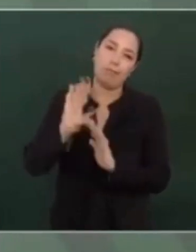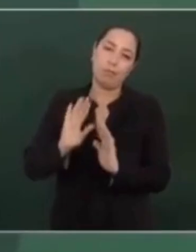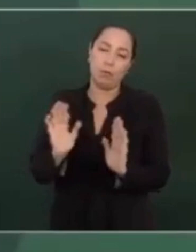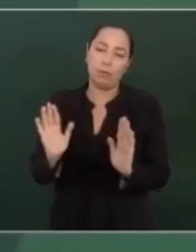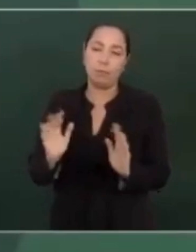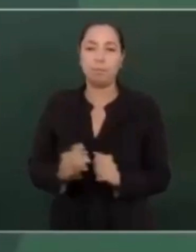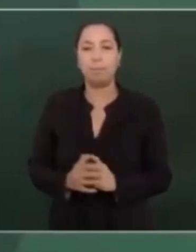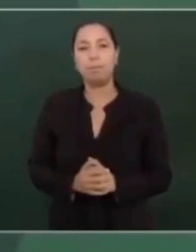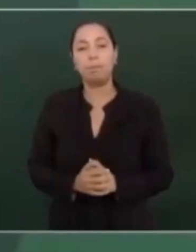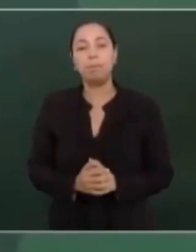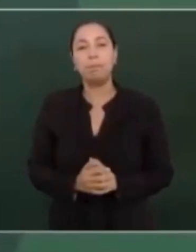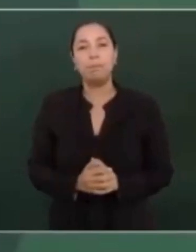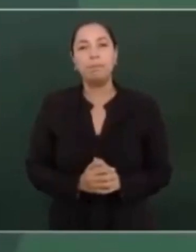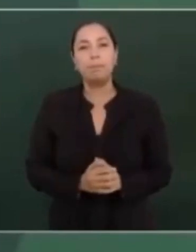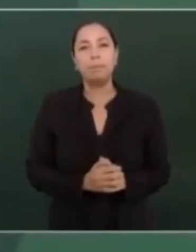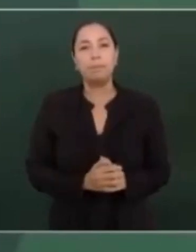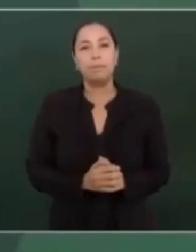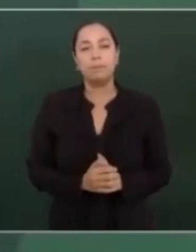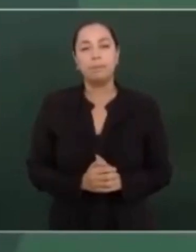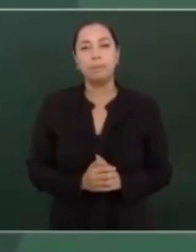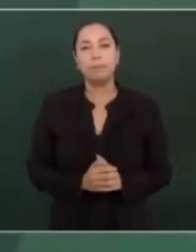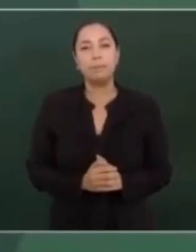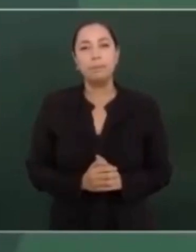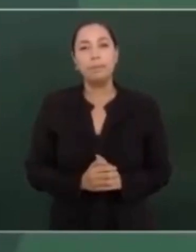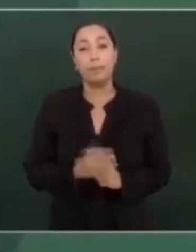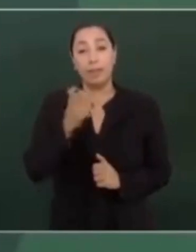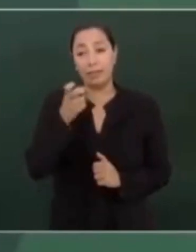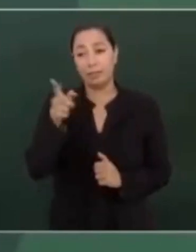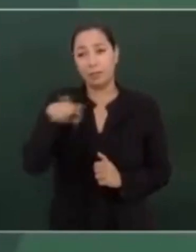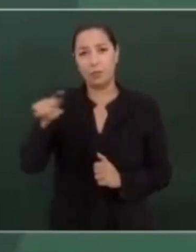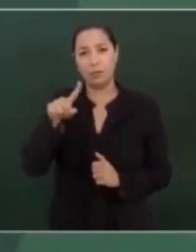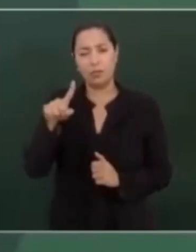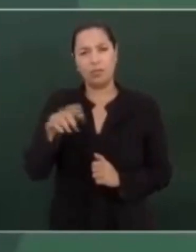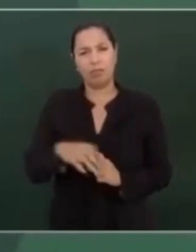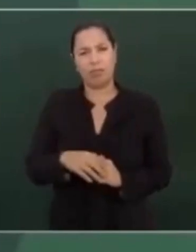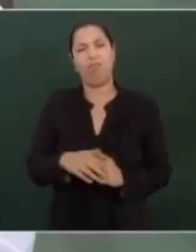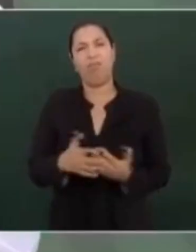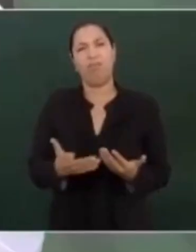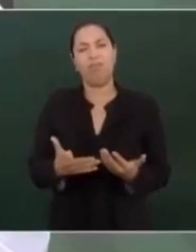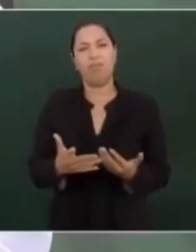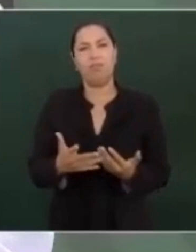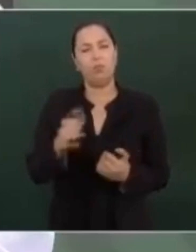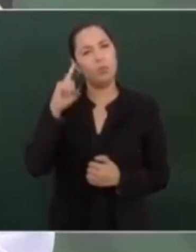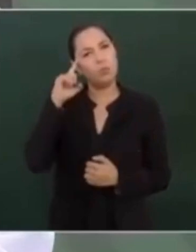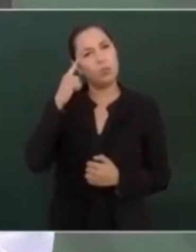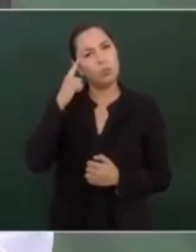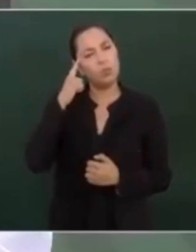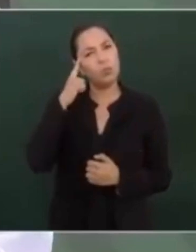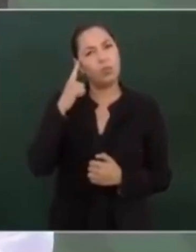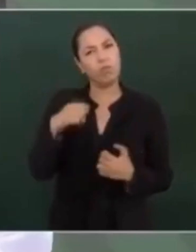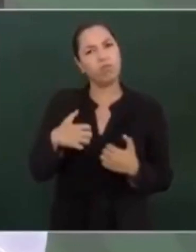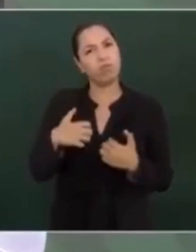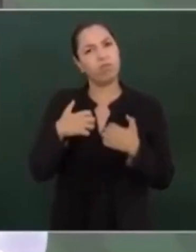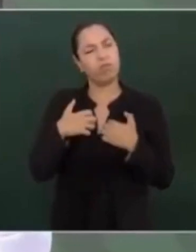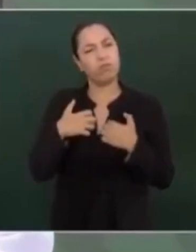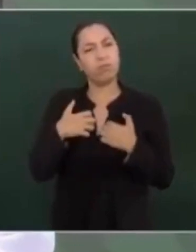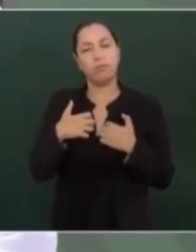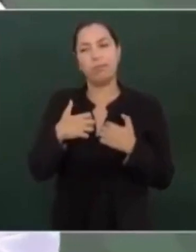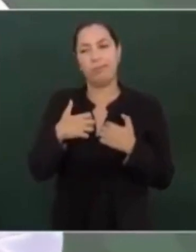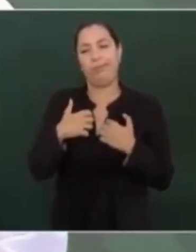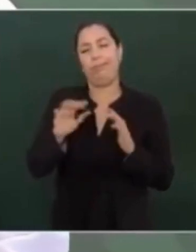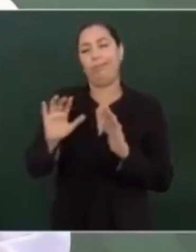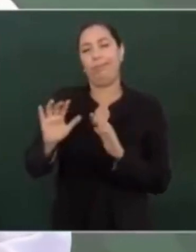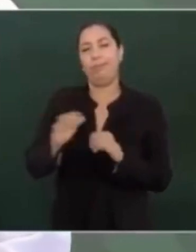ese coraje significa que ahorramos dinero